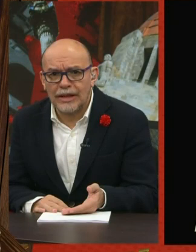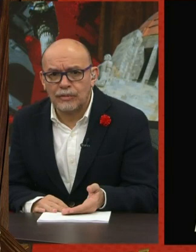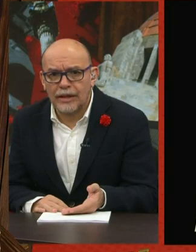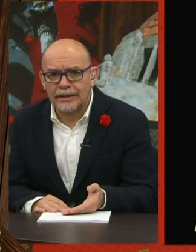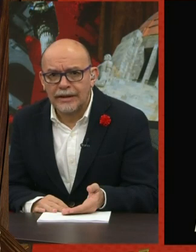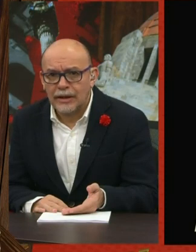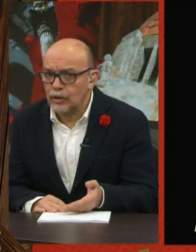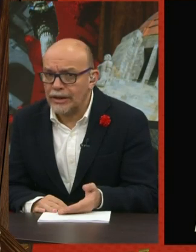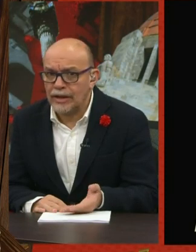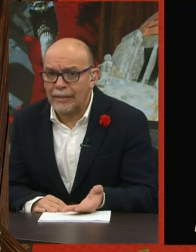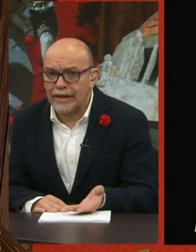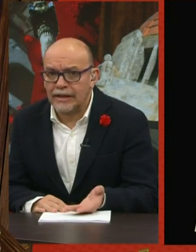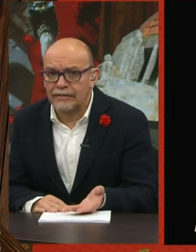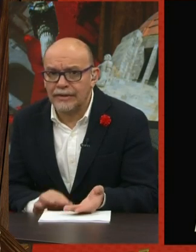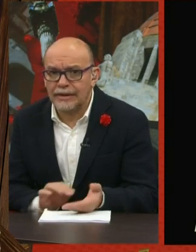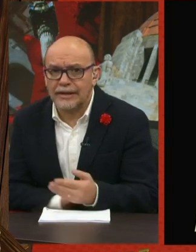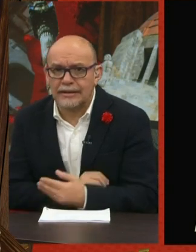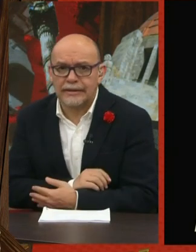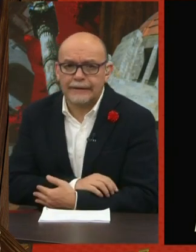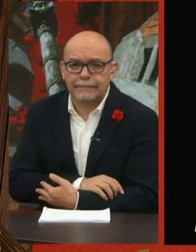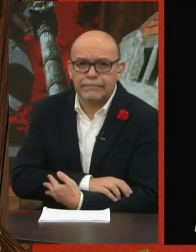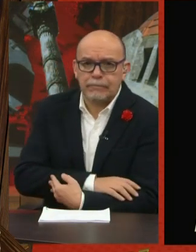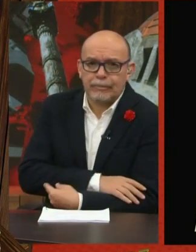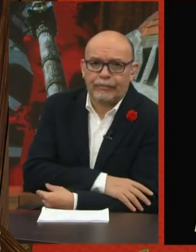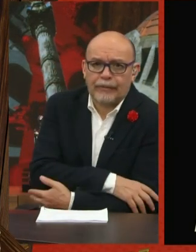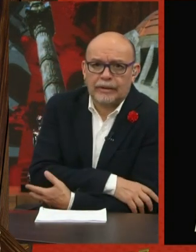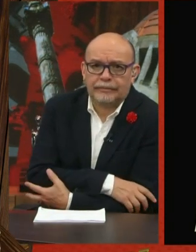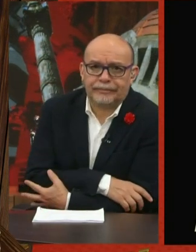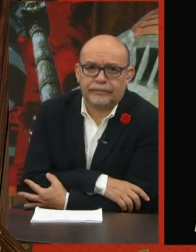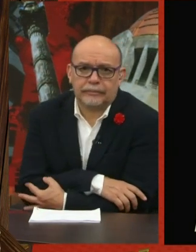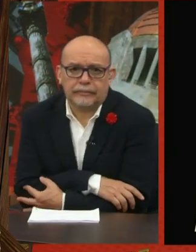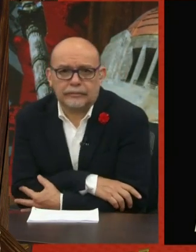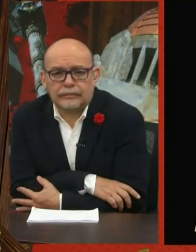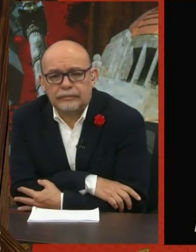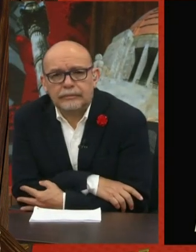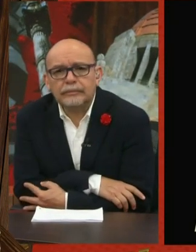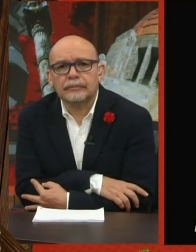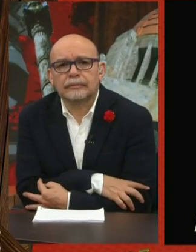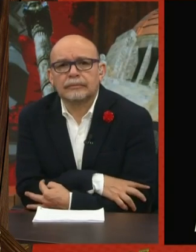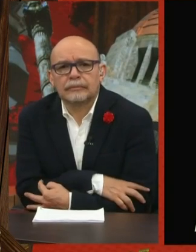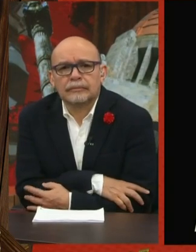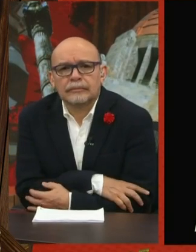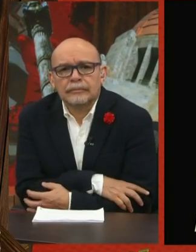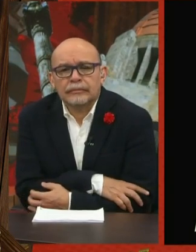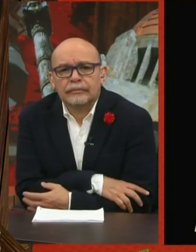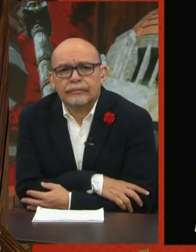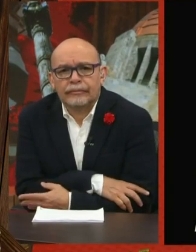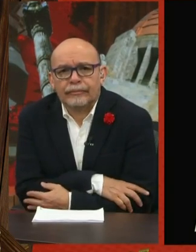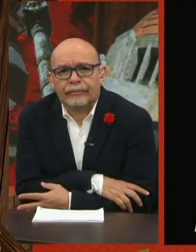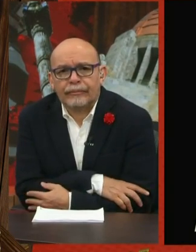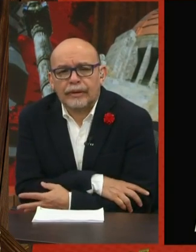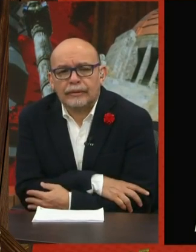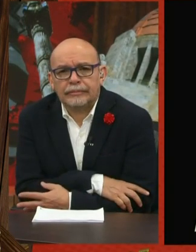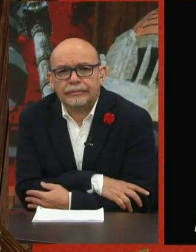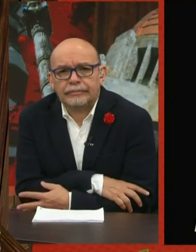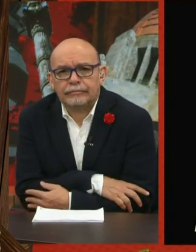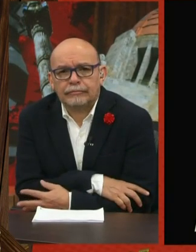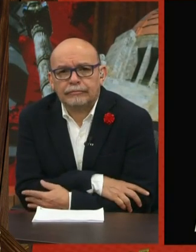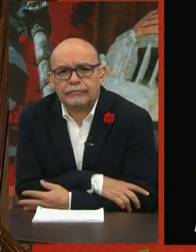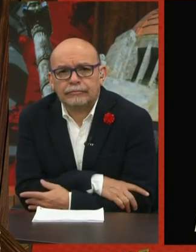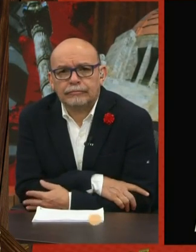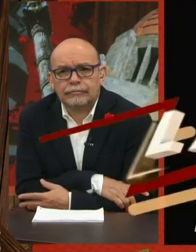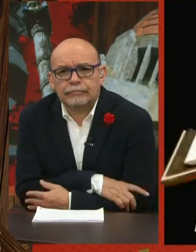de las mujeres, no se anda con llamadas telefónicas. Esto, bueno, también lo anunció a través de un comunicado enviado en sus redes y un video